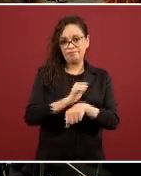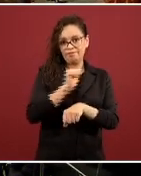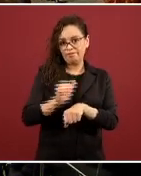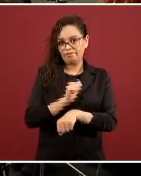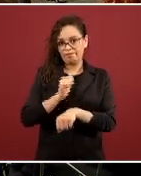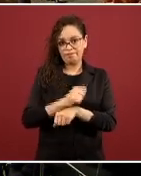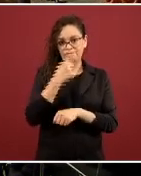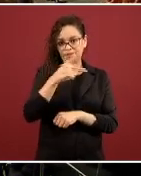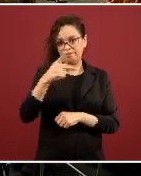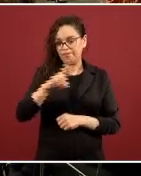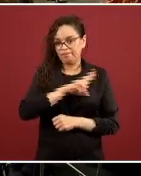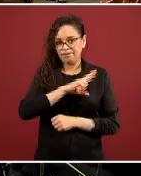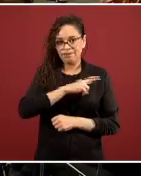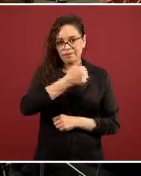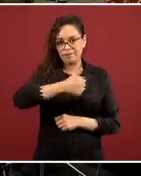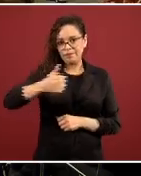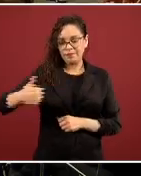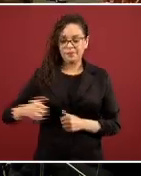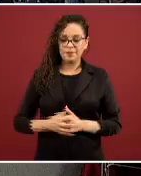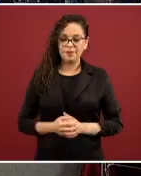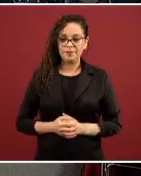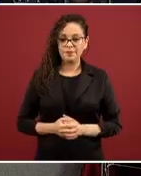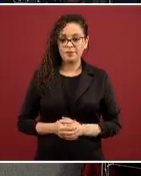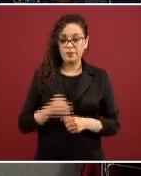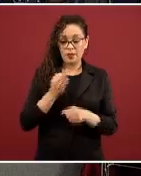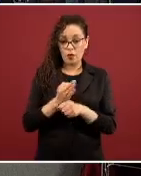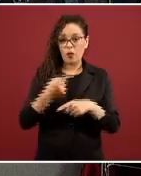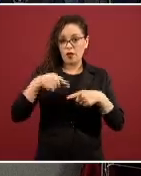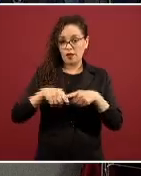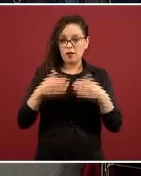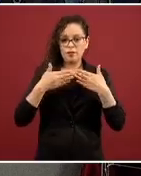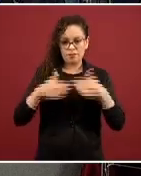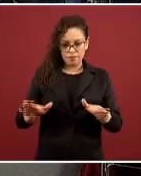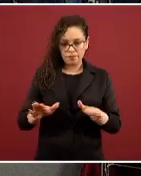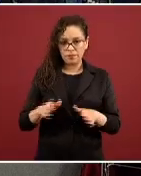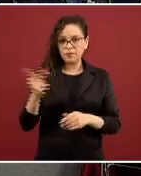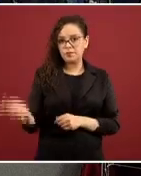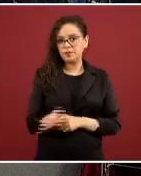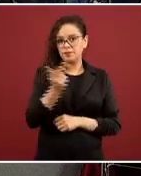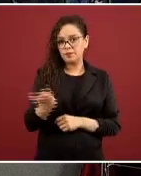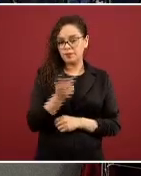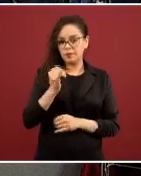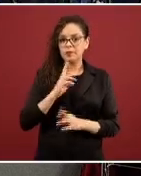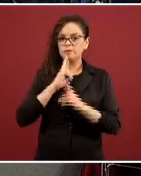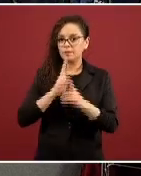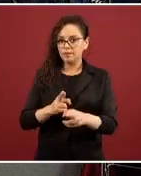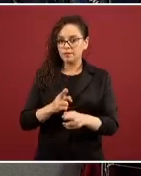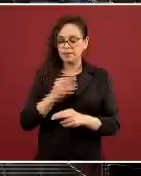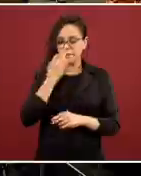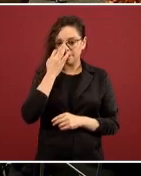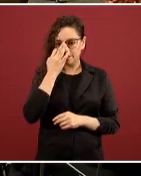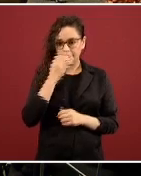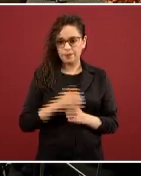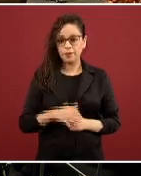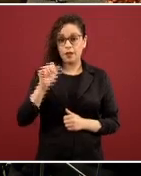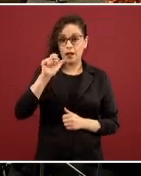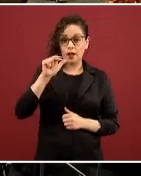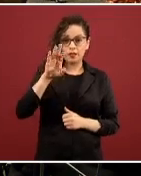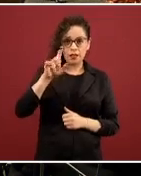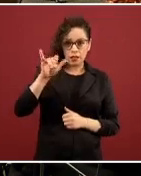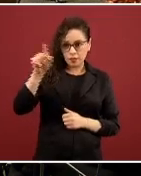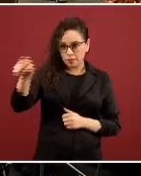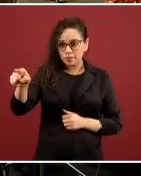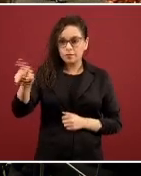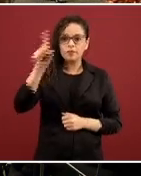Vamos a abrir entonces a preguntas y respuestas. Araceli, usted,